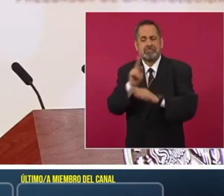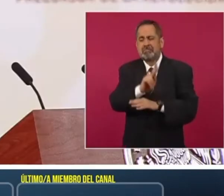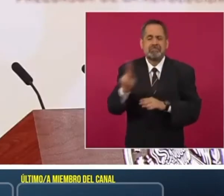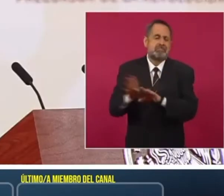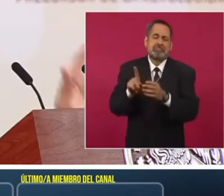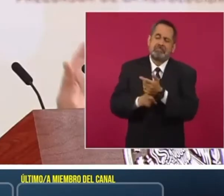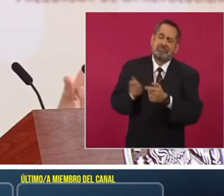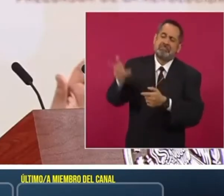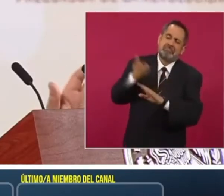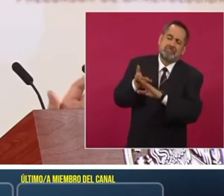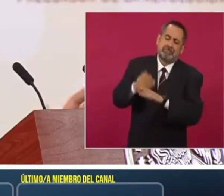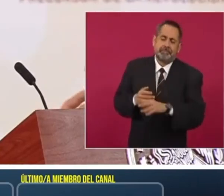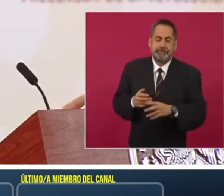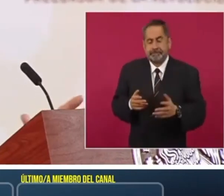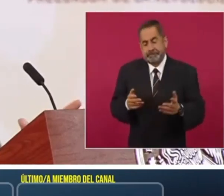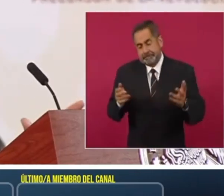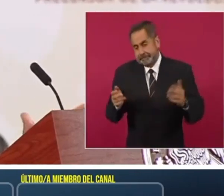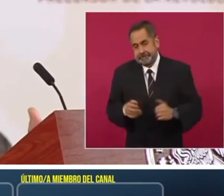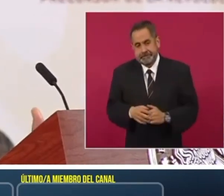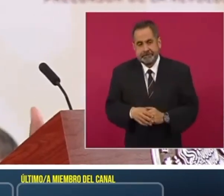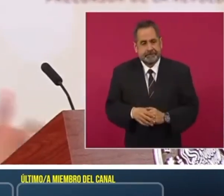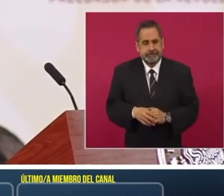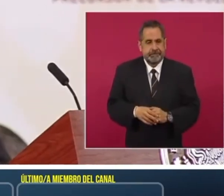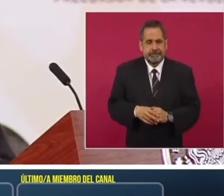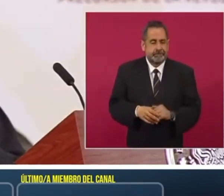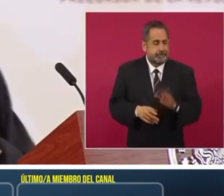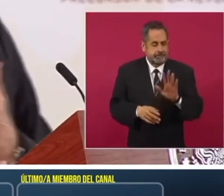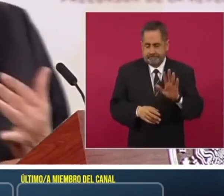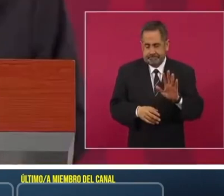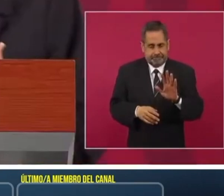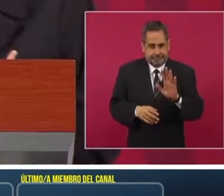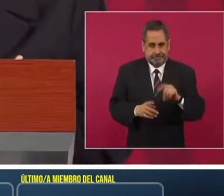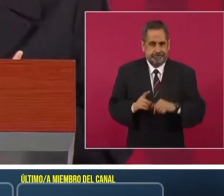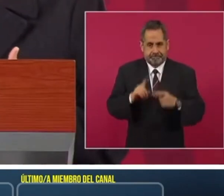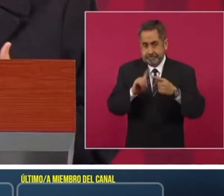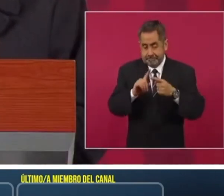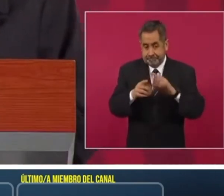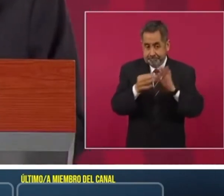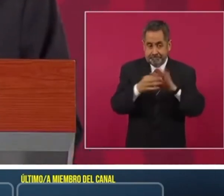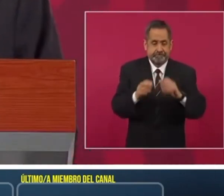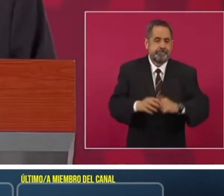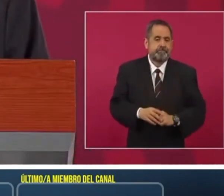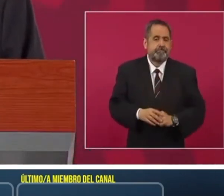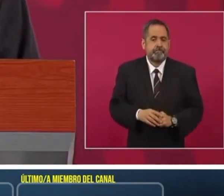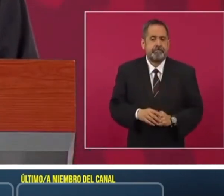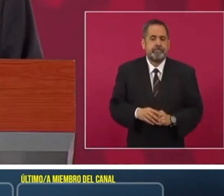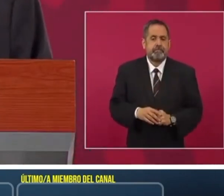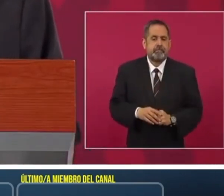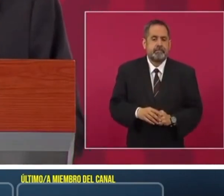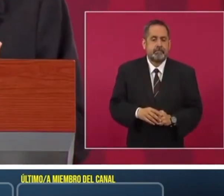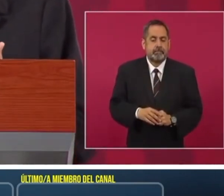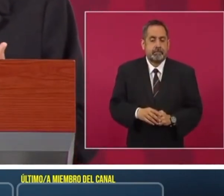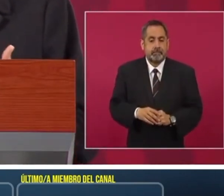Nada más decir primero que en este